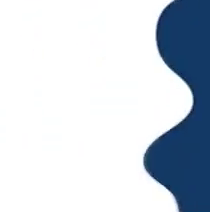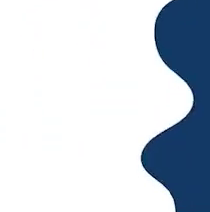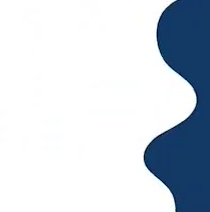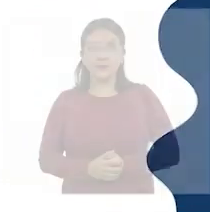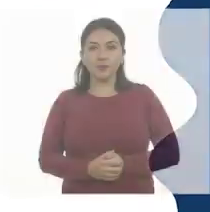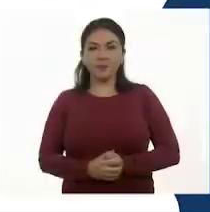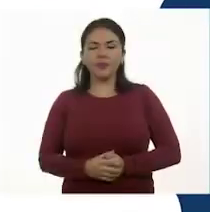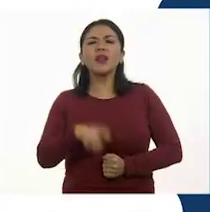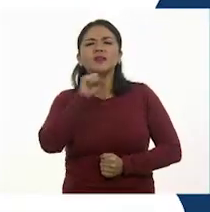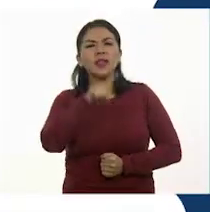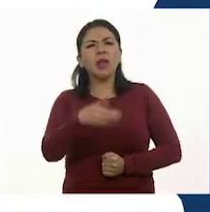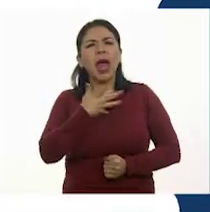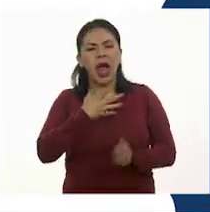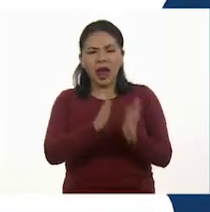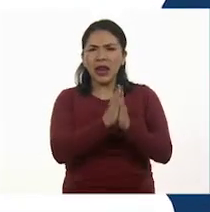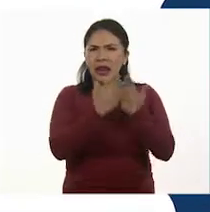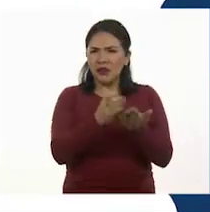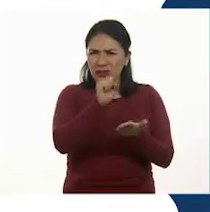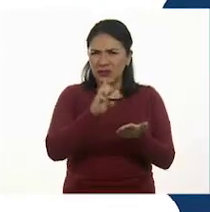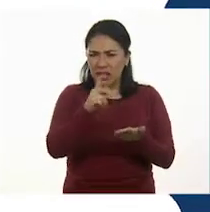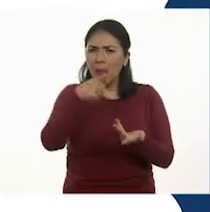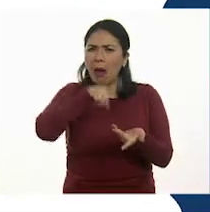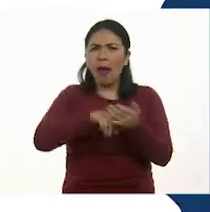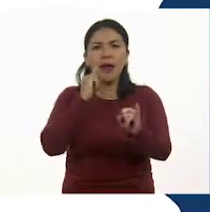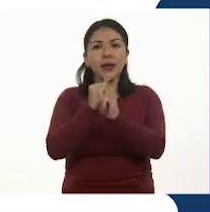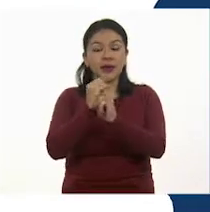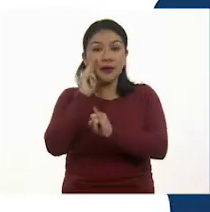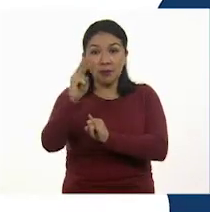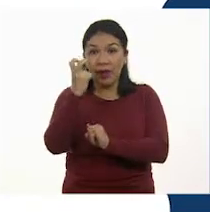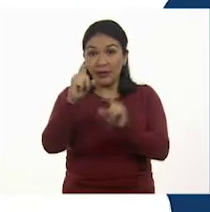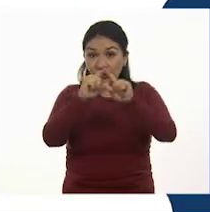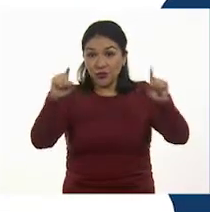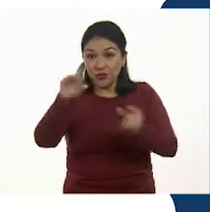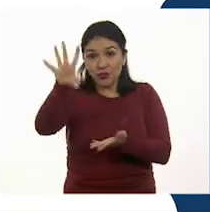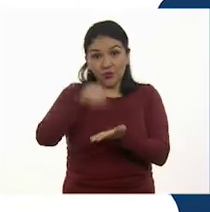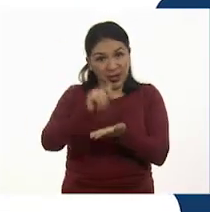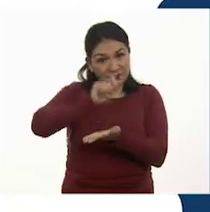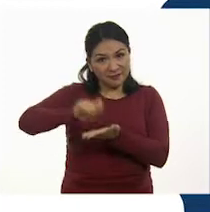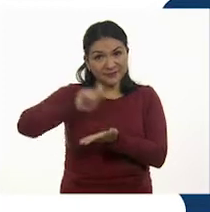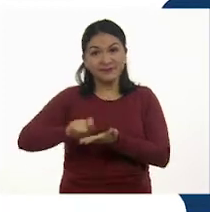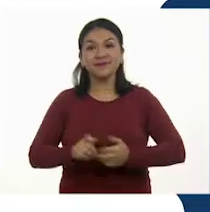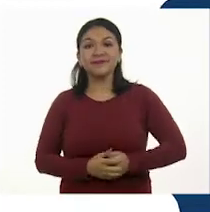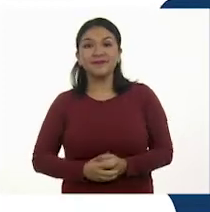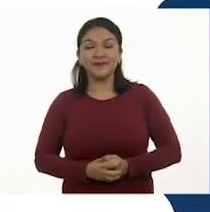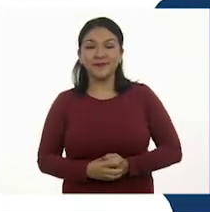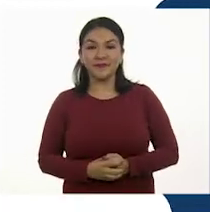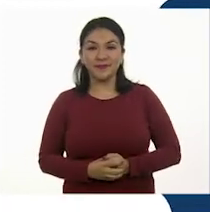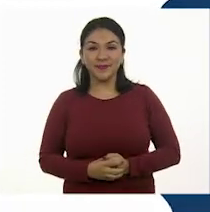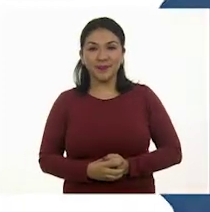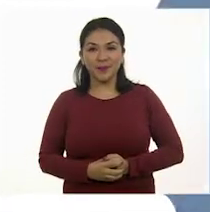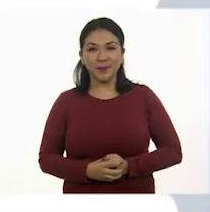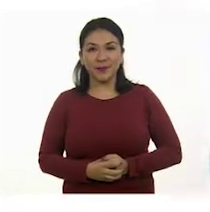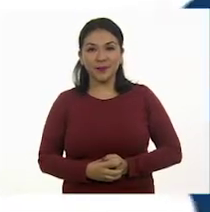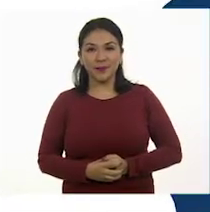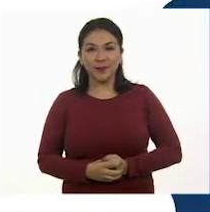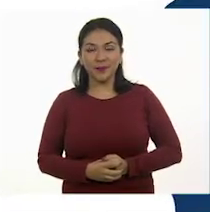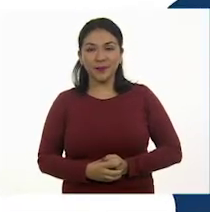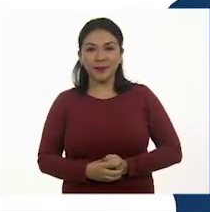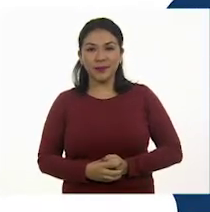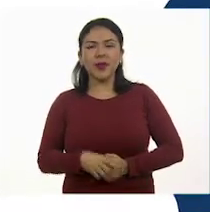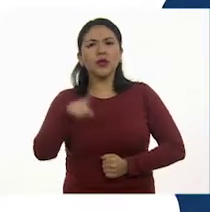También puedes encontrar los libros de texto en la página conaliteg.cep.gov.mx.